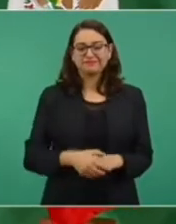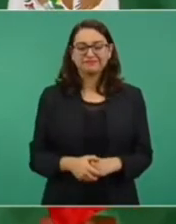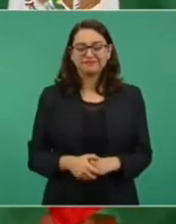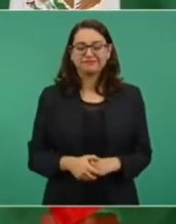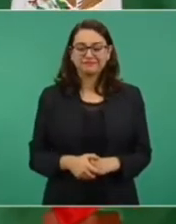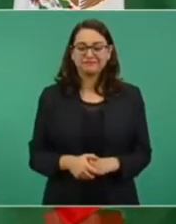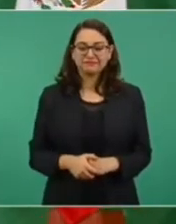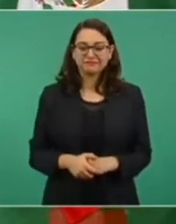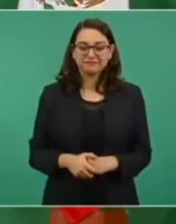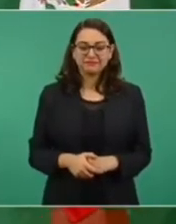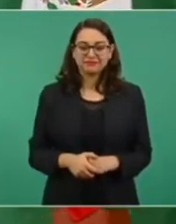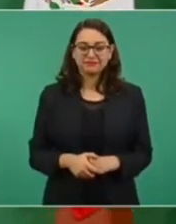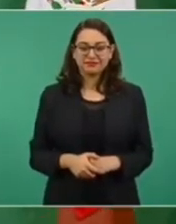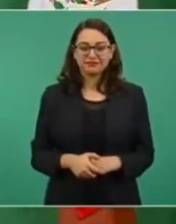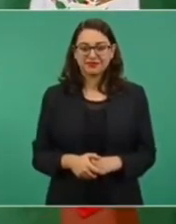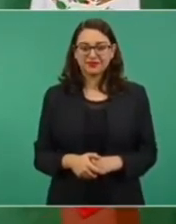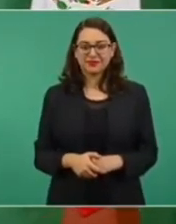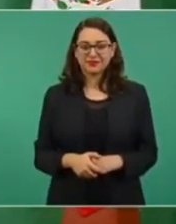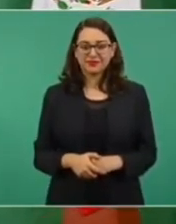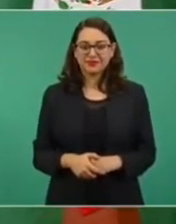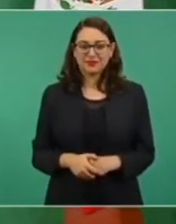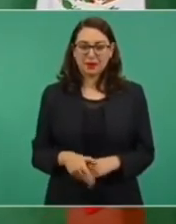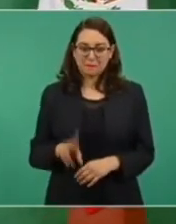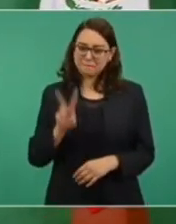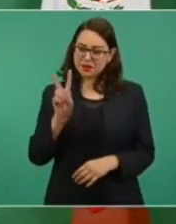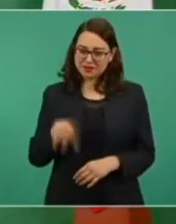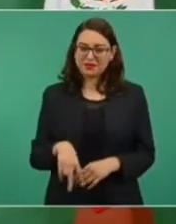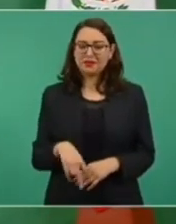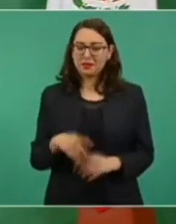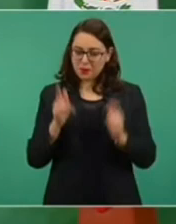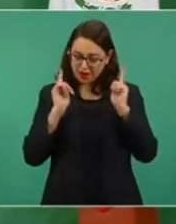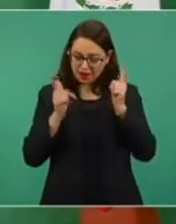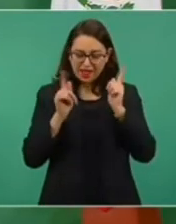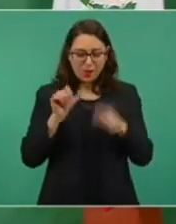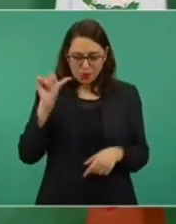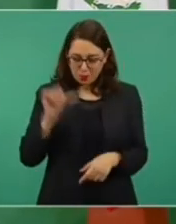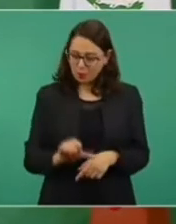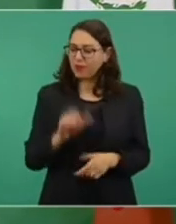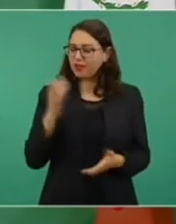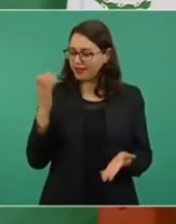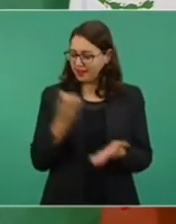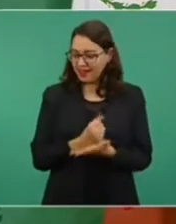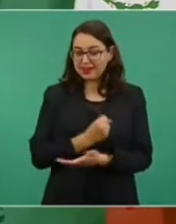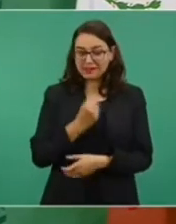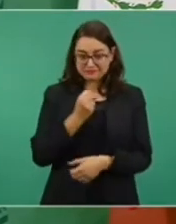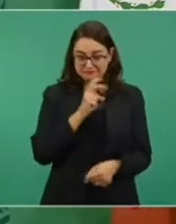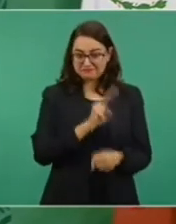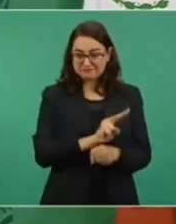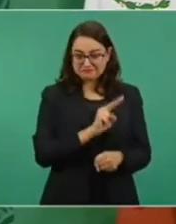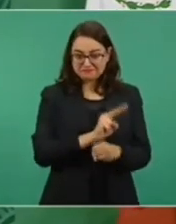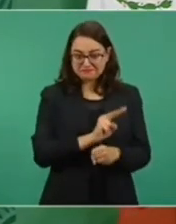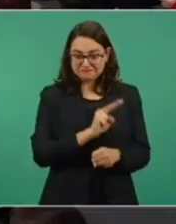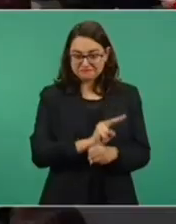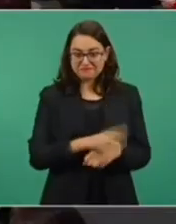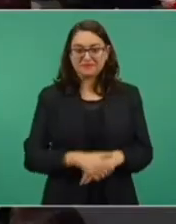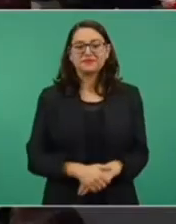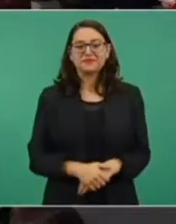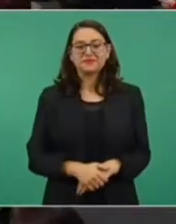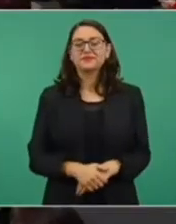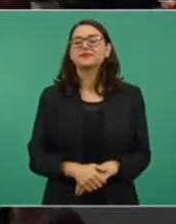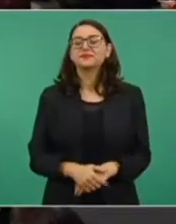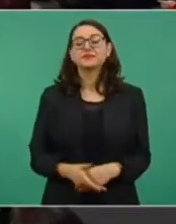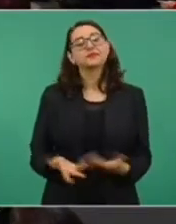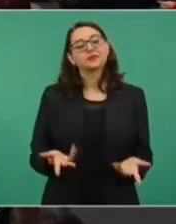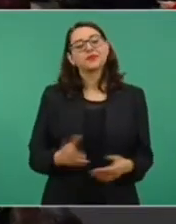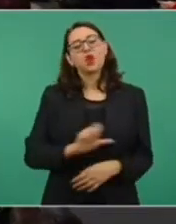esto sí merece ganar hoy. Entonces, estamos pendientes. Bien, presidente. Por otra parte,